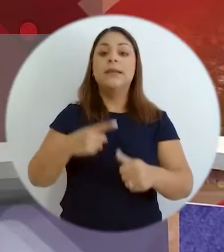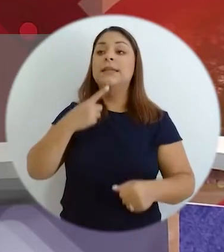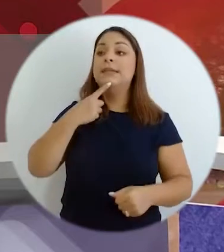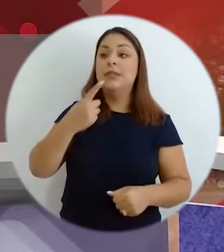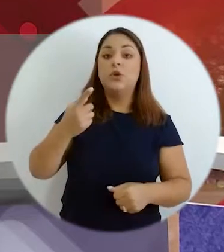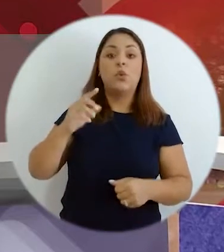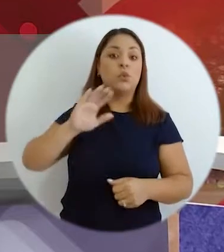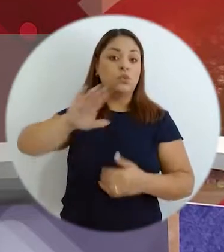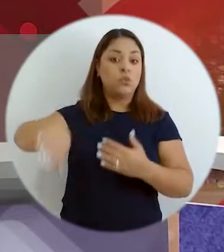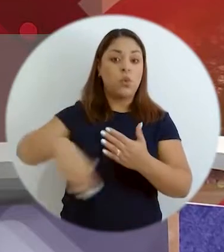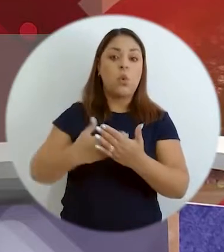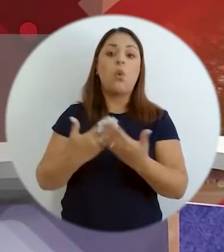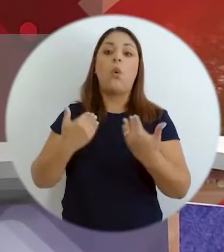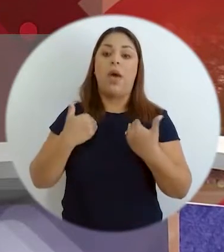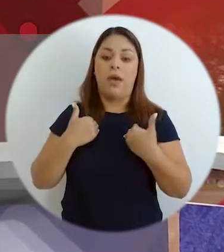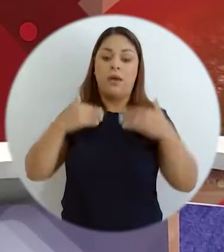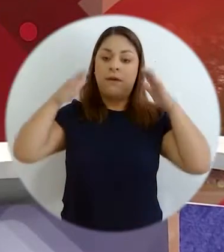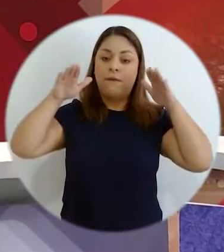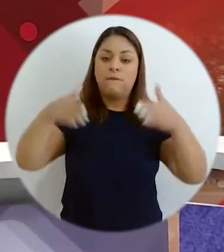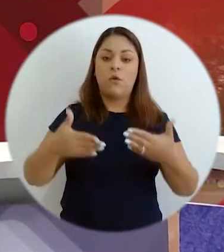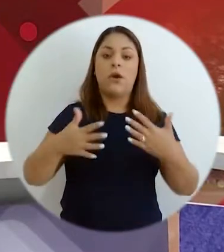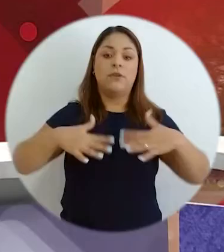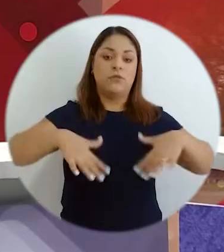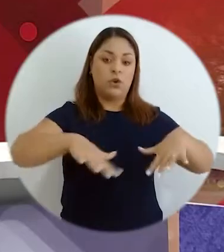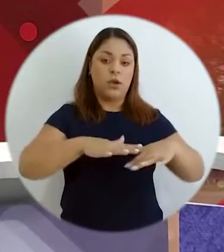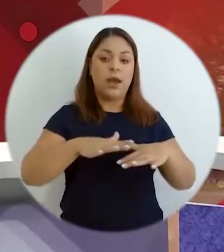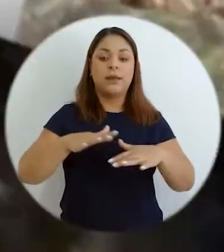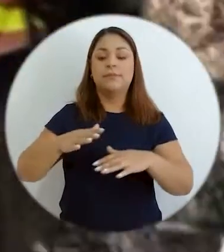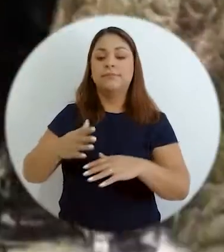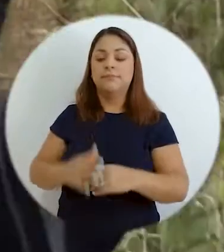todas tienen un enfoque de desarrollo regional y territorial.